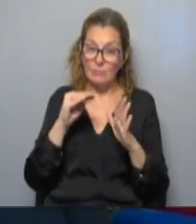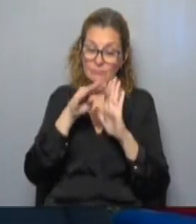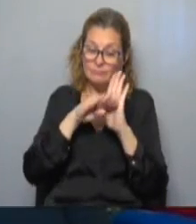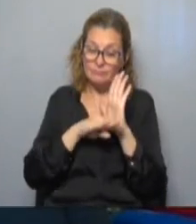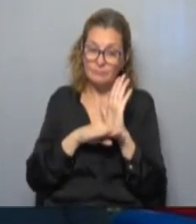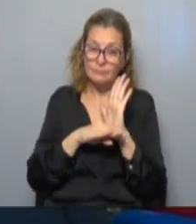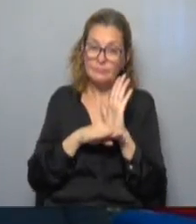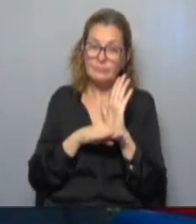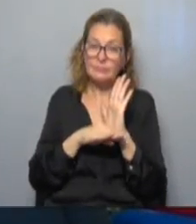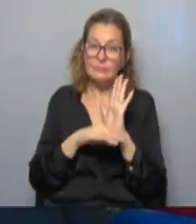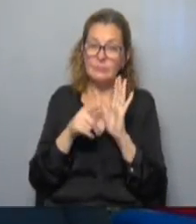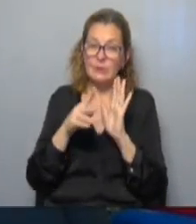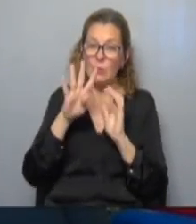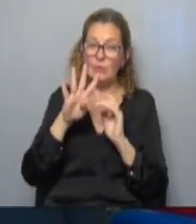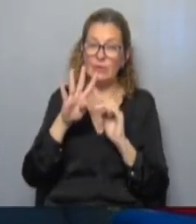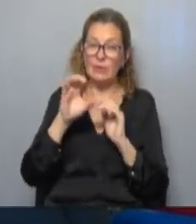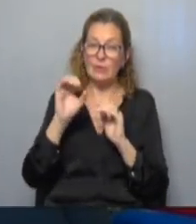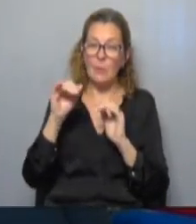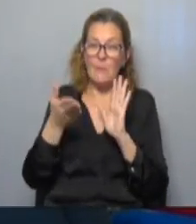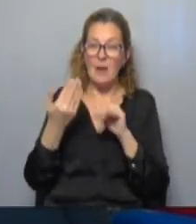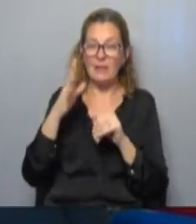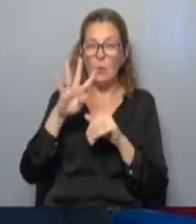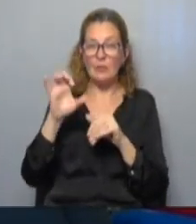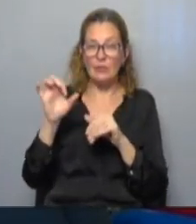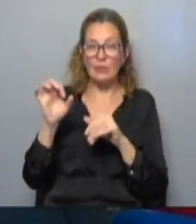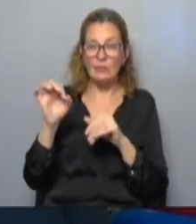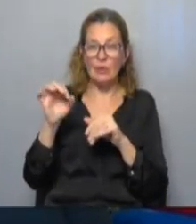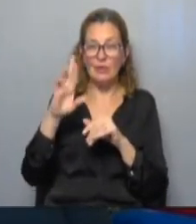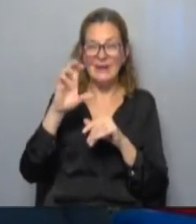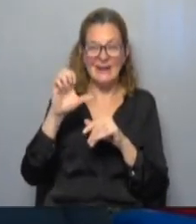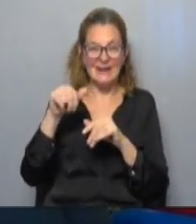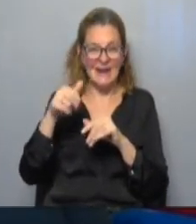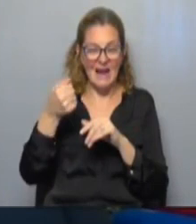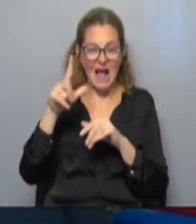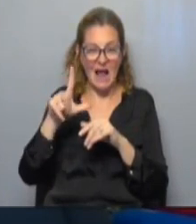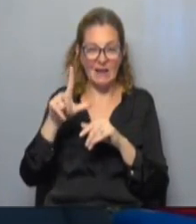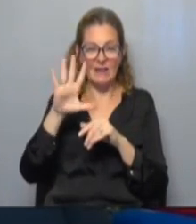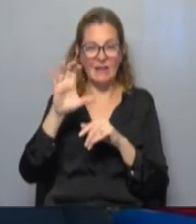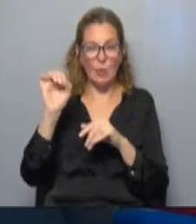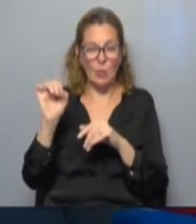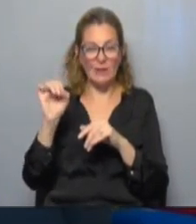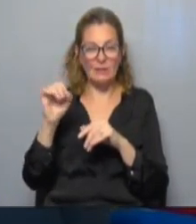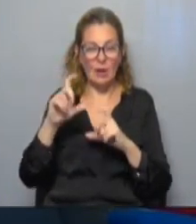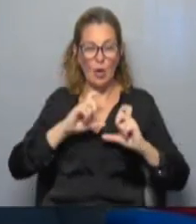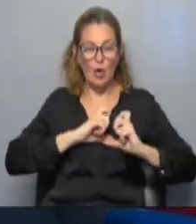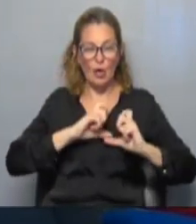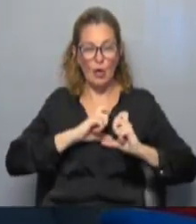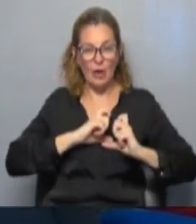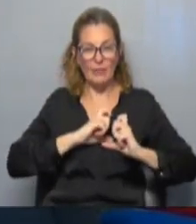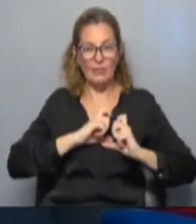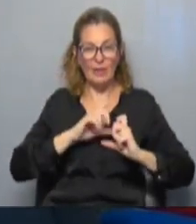trasplante de órganos 400 más de 400 esperan un trasplante renal 50 esperan un trasplante cardíaco